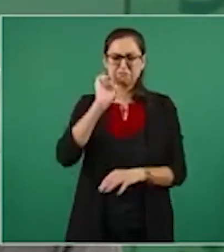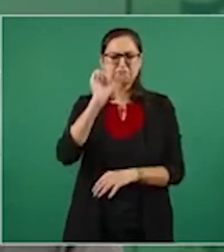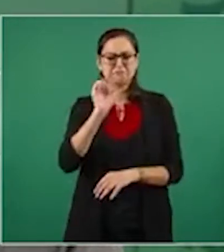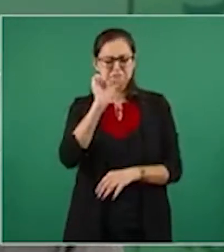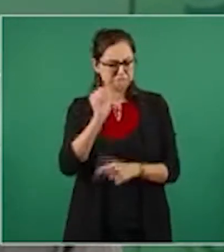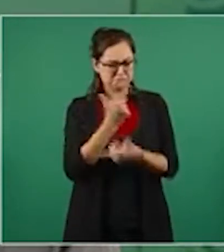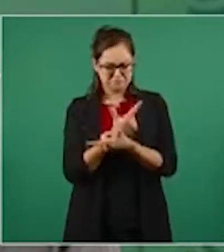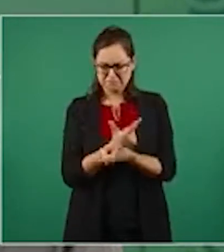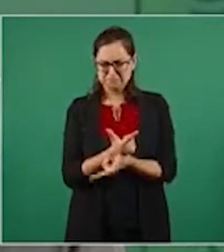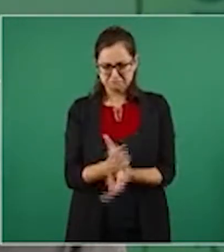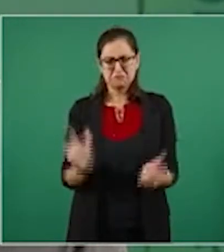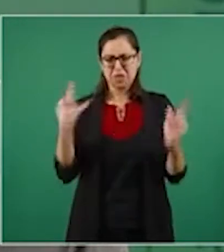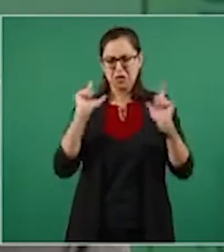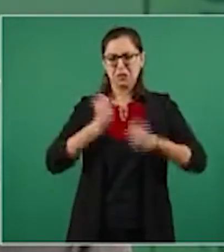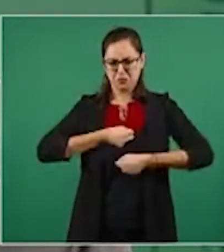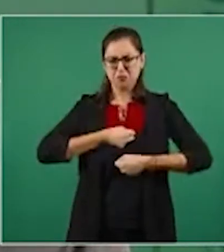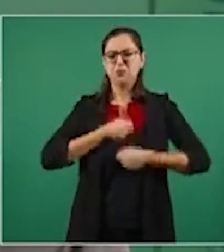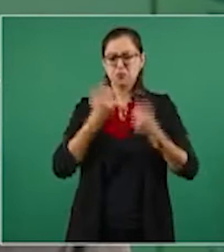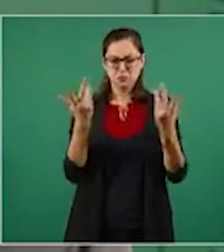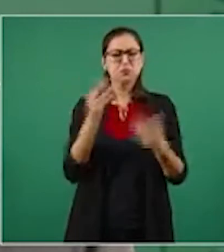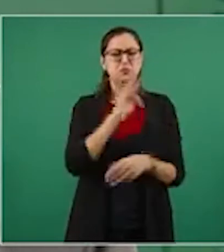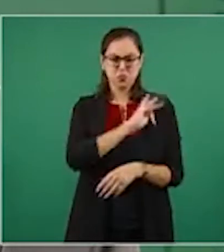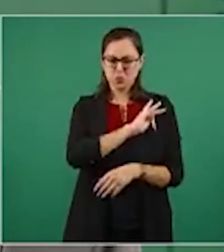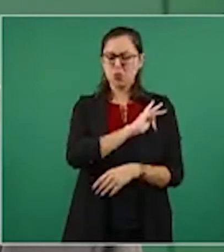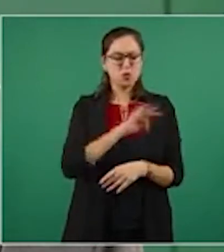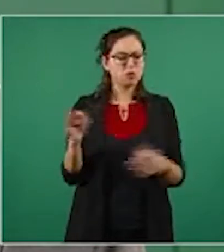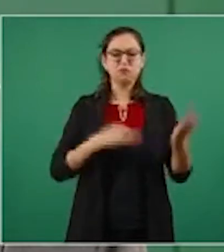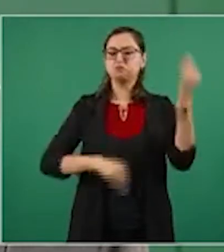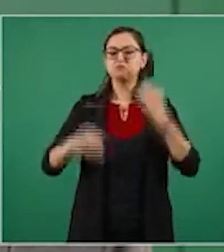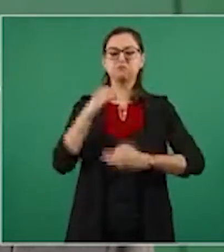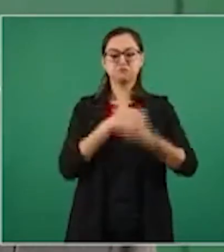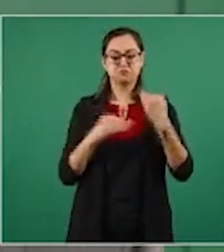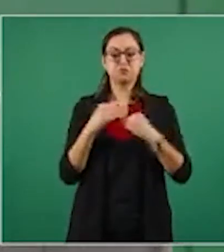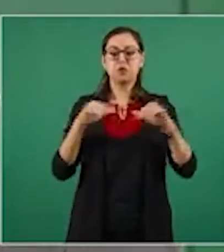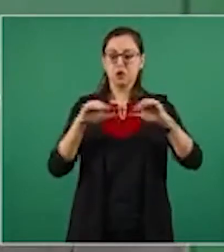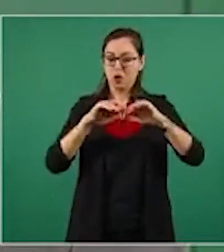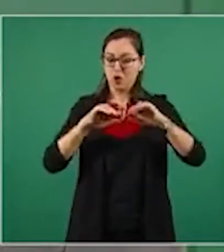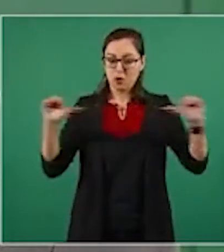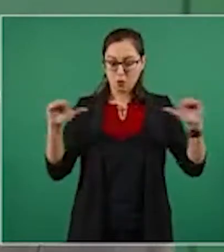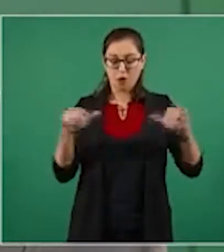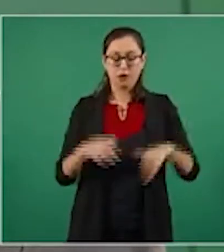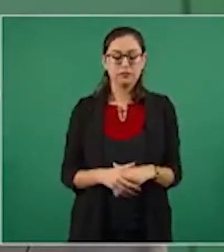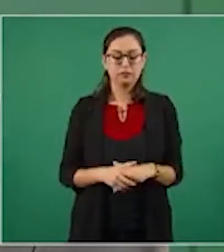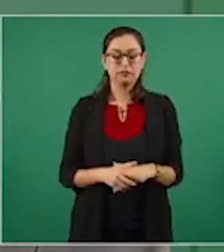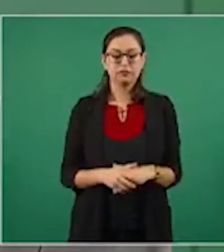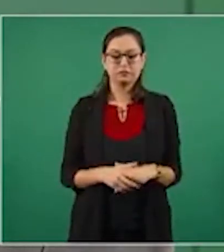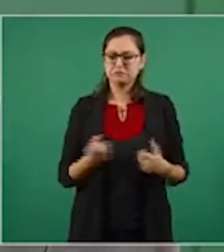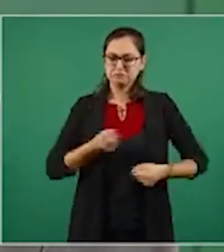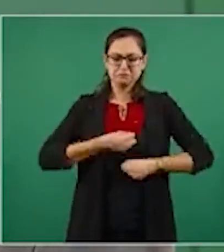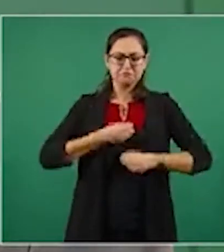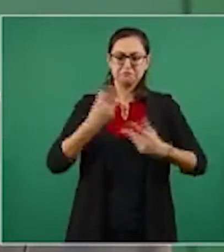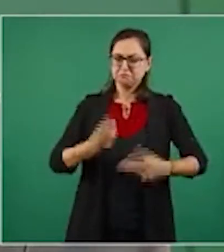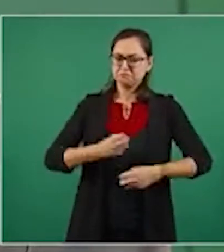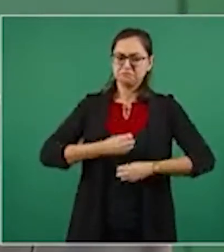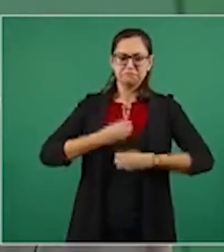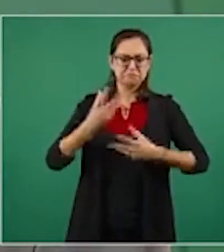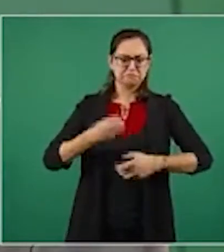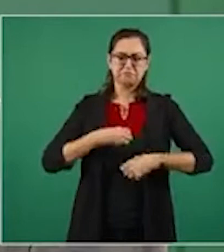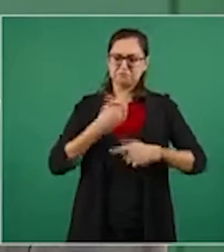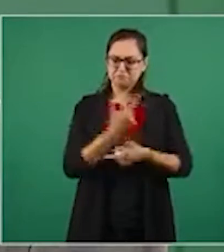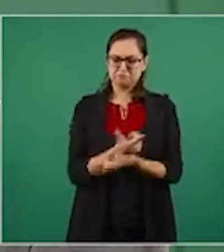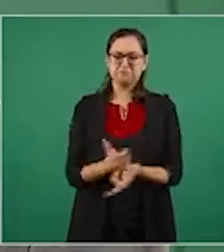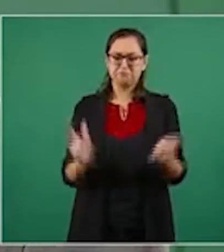para todos. Los medios pueden ejercer todas sus